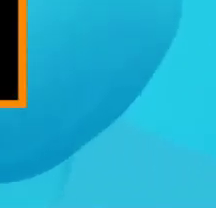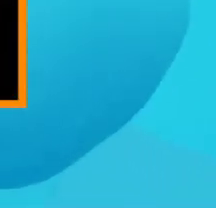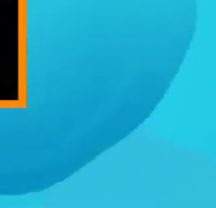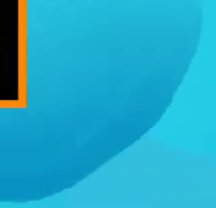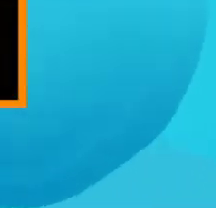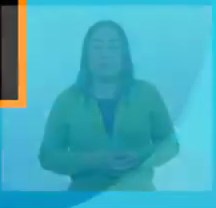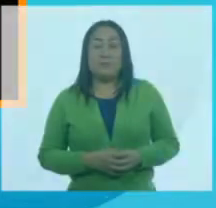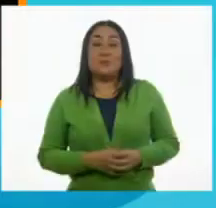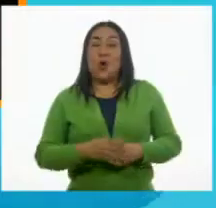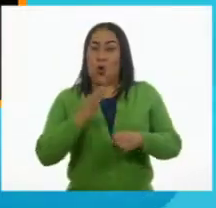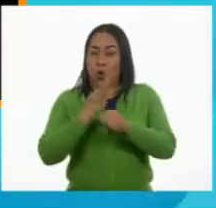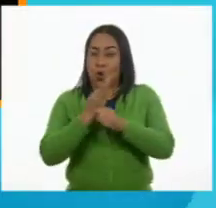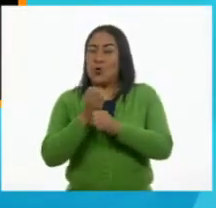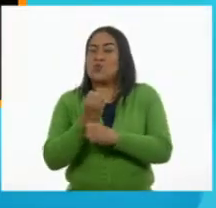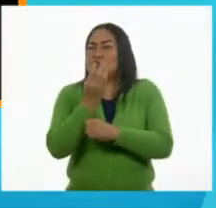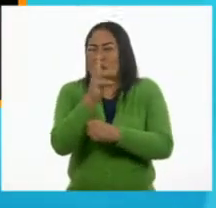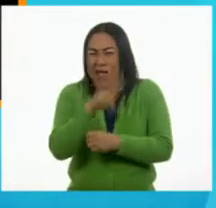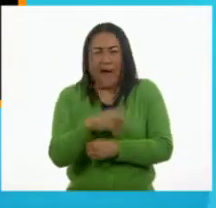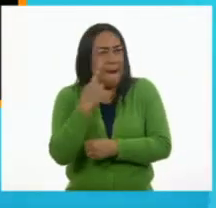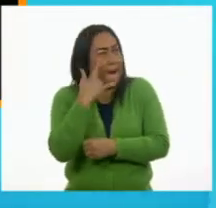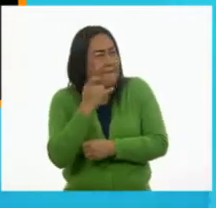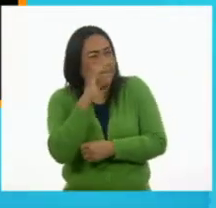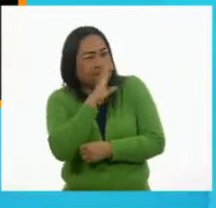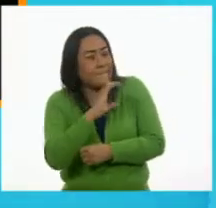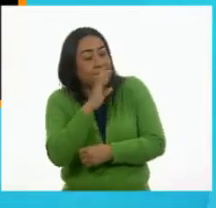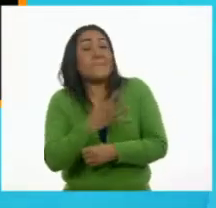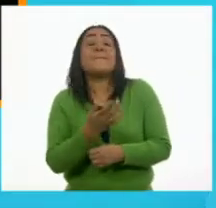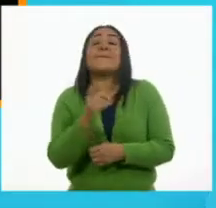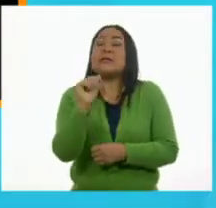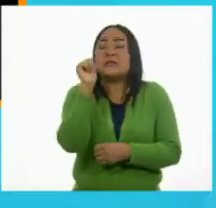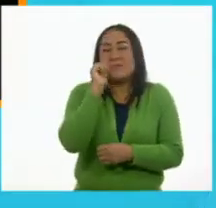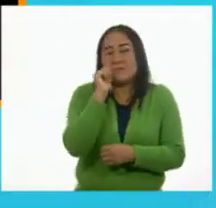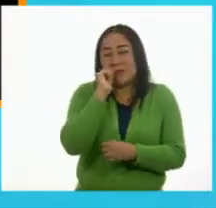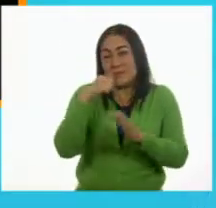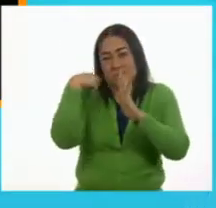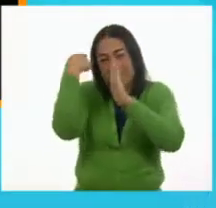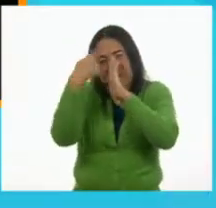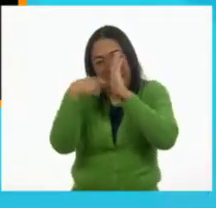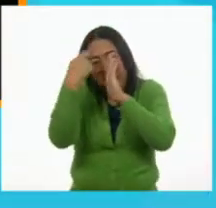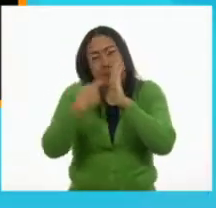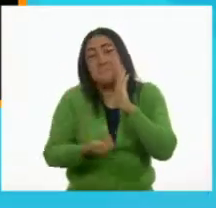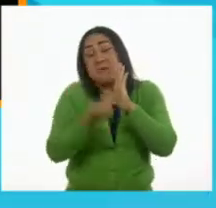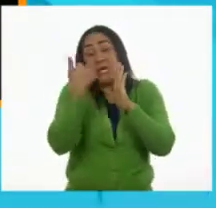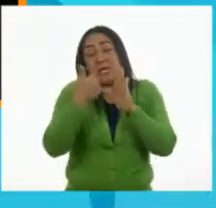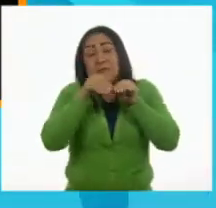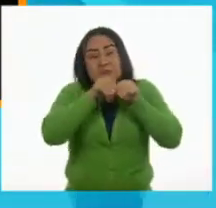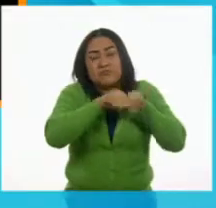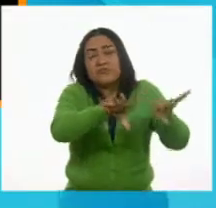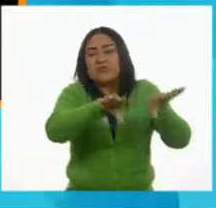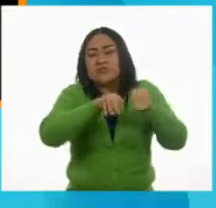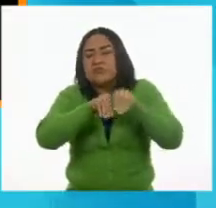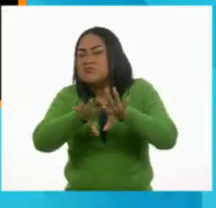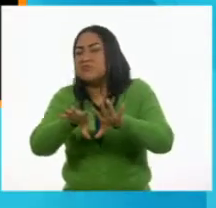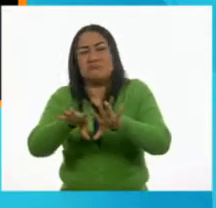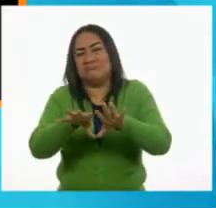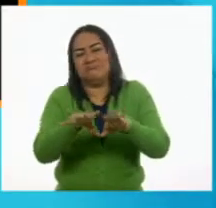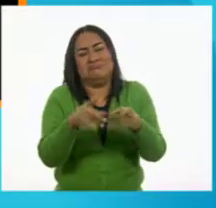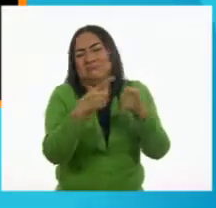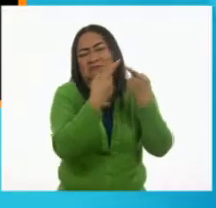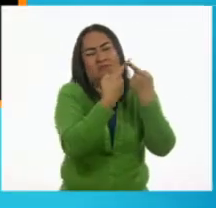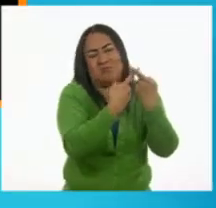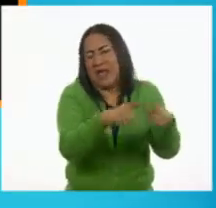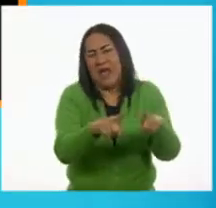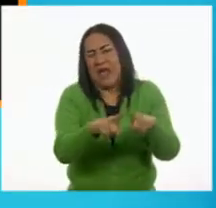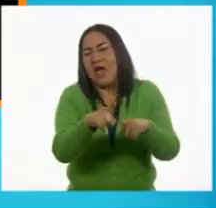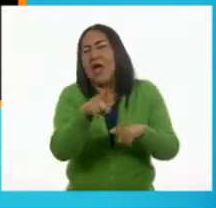Un dato curioso es que por lo general las primeras películas que se proyectaron no se parecían en nada a lo que